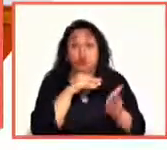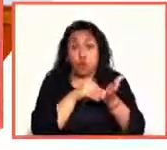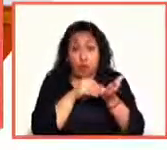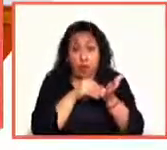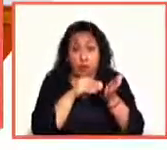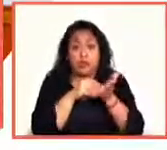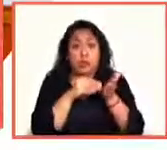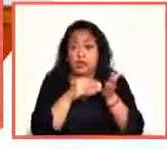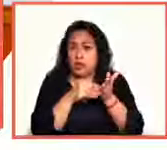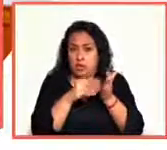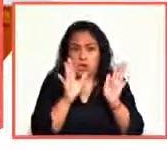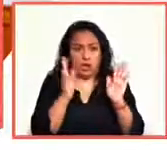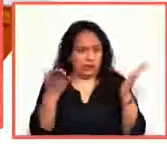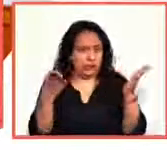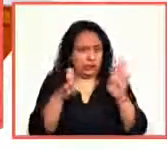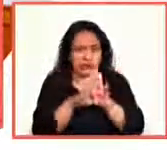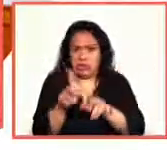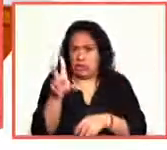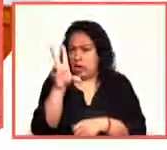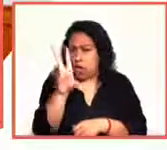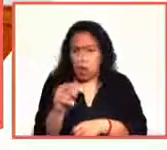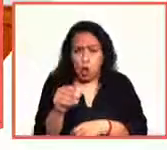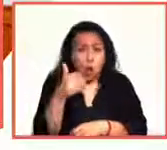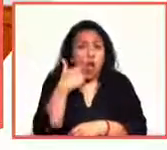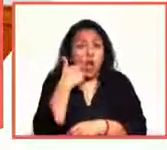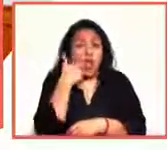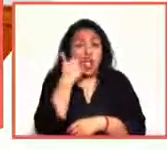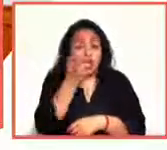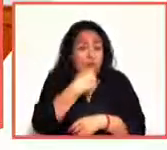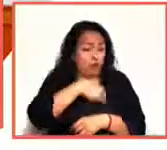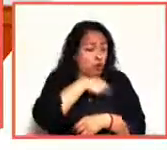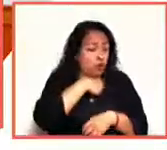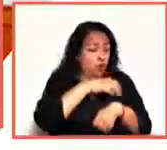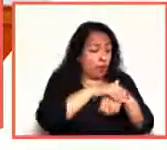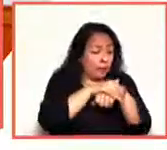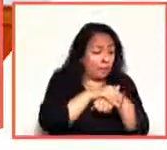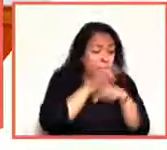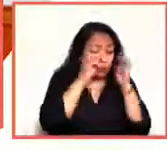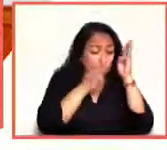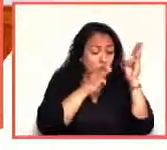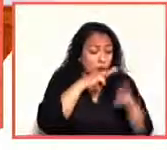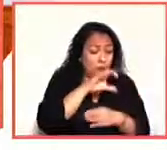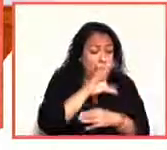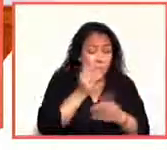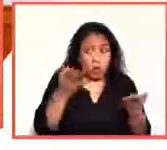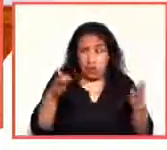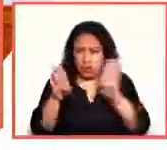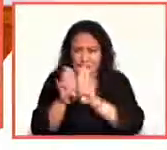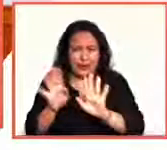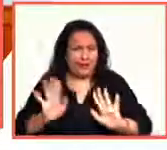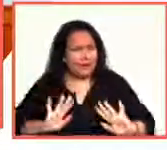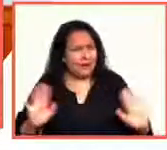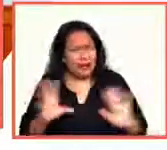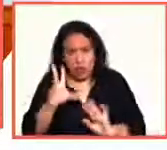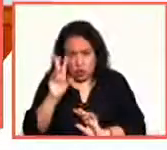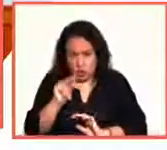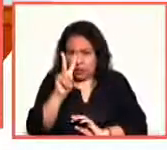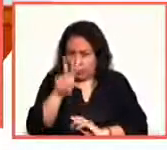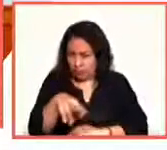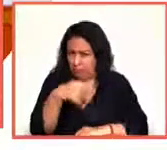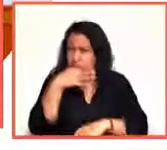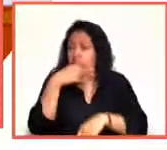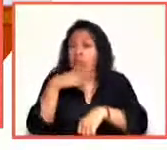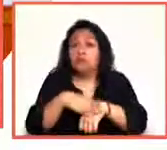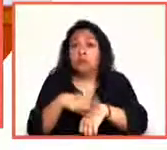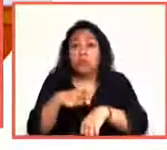no se cerrará. No es la intención de los amigos del Museo de Arte Contemporáneo. Y lo que tenemos que dejar muy presente es